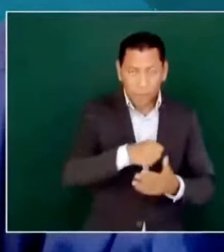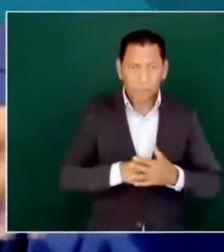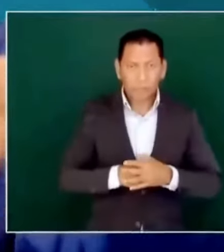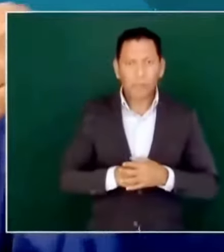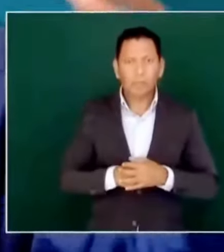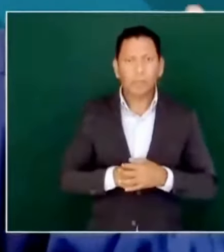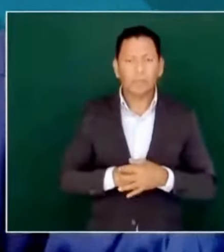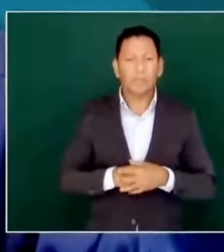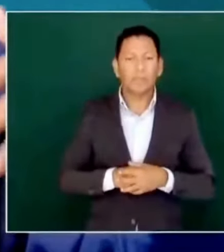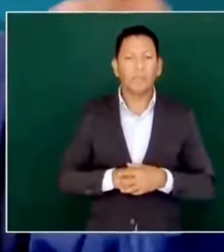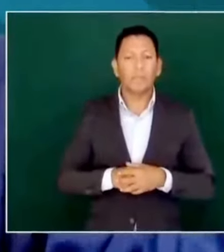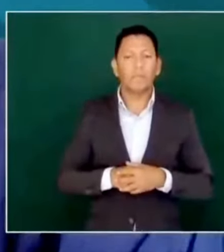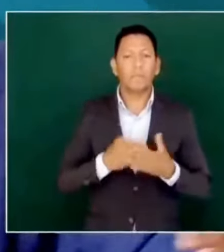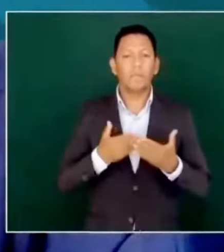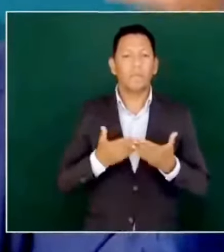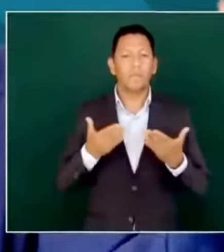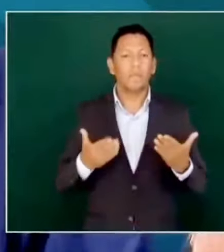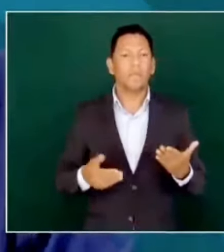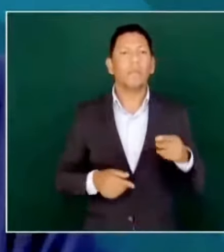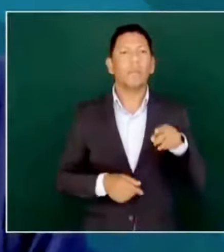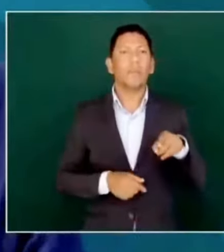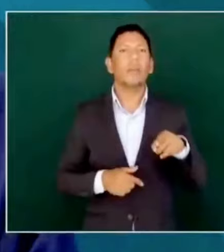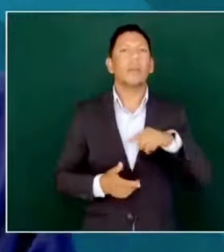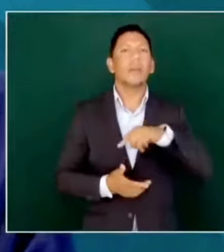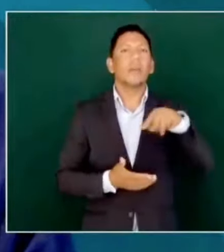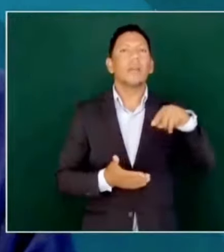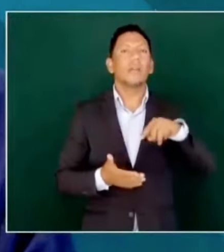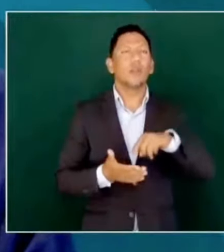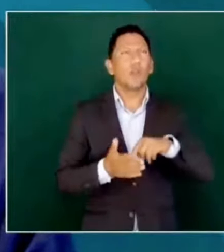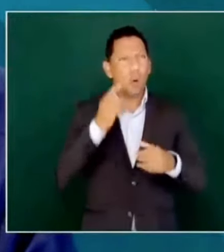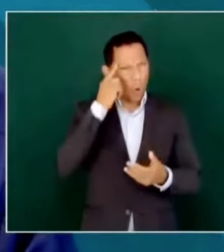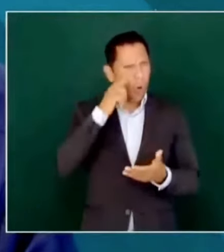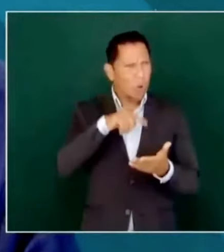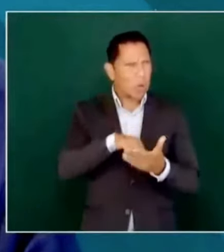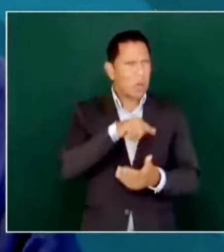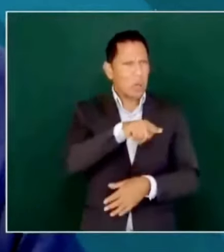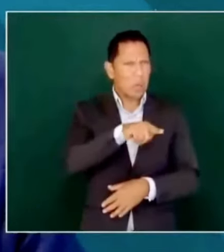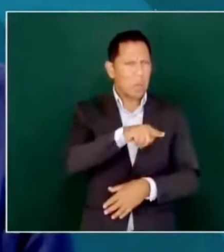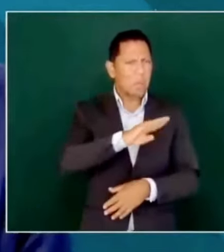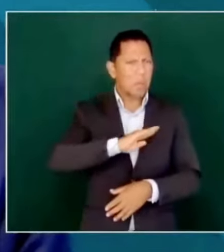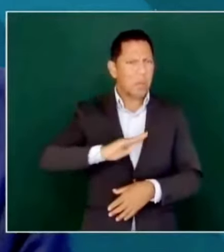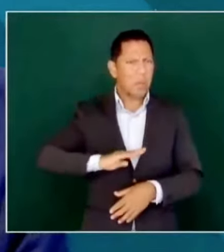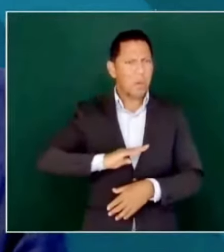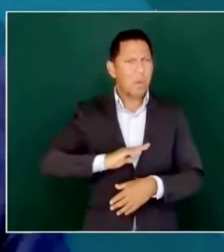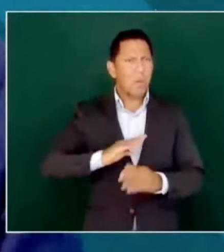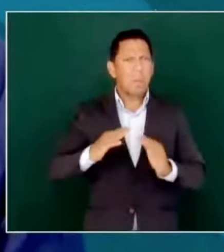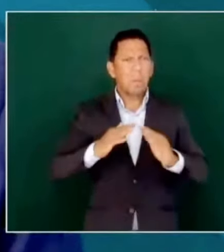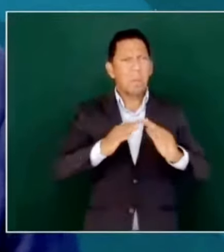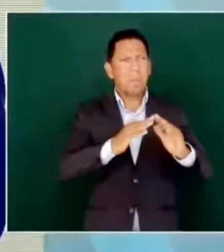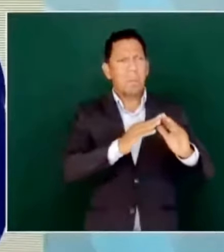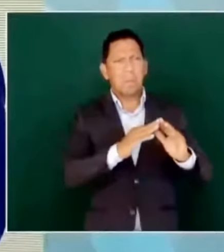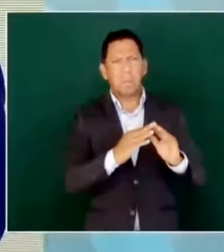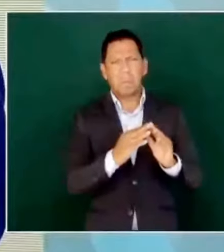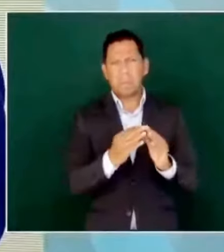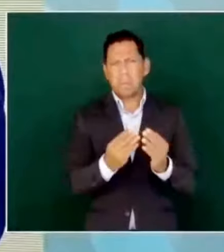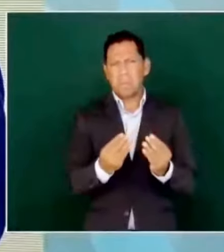es ahora, pues, yo creo que el municipio más poblado de México,